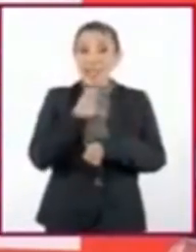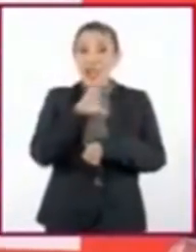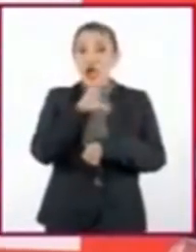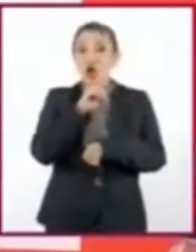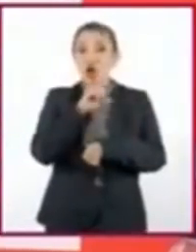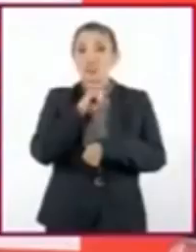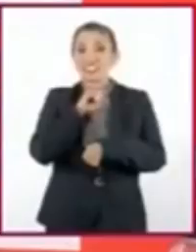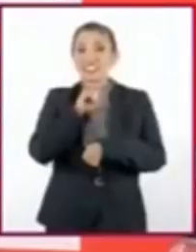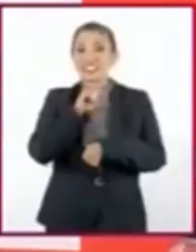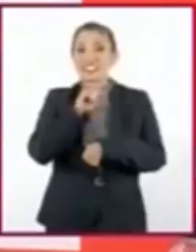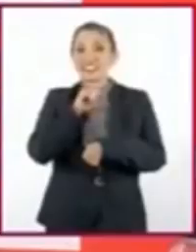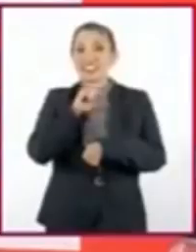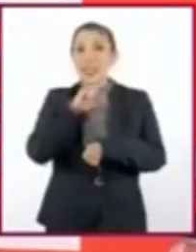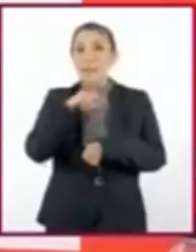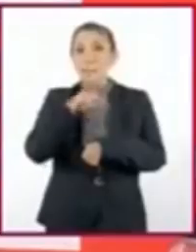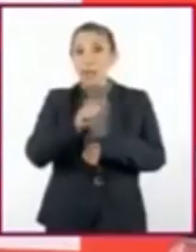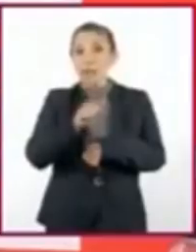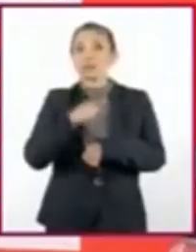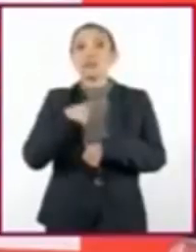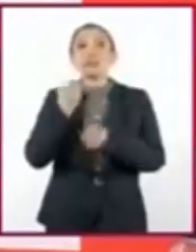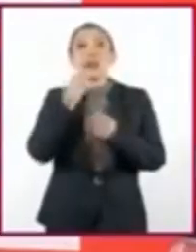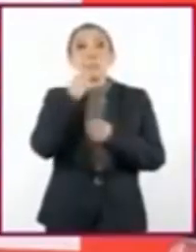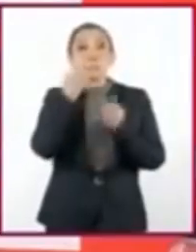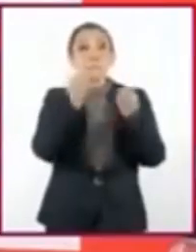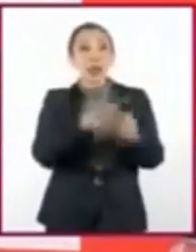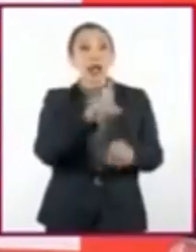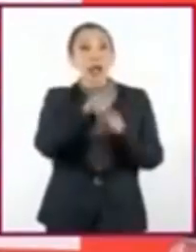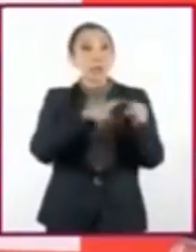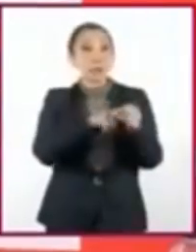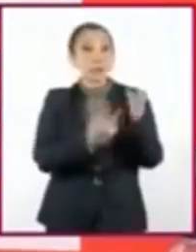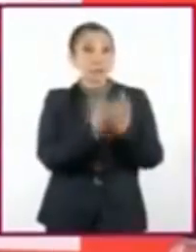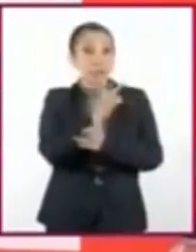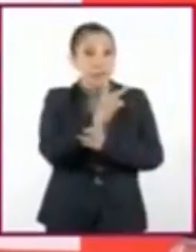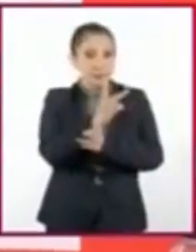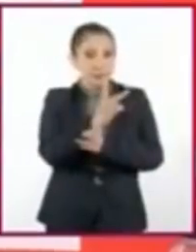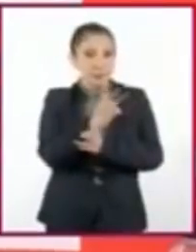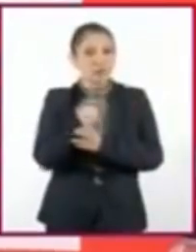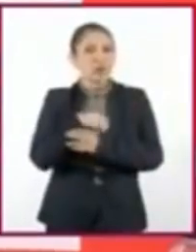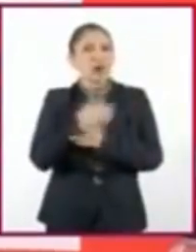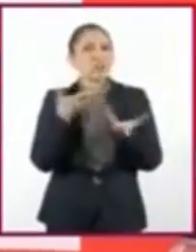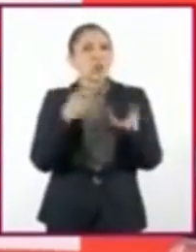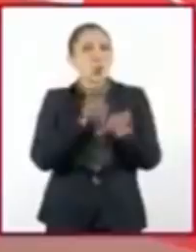con su consecuente pérdida de biodiversidad. ¿Qué podemos hacer?